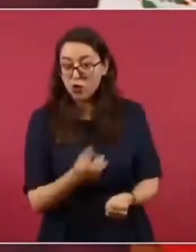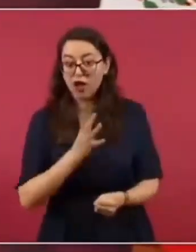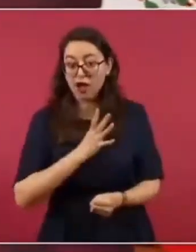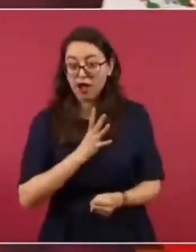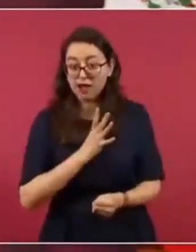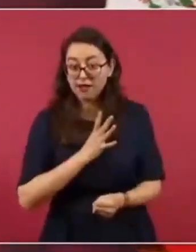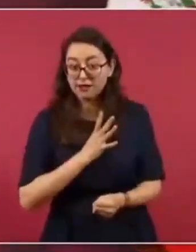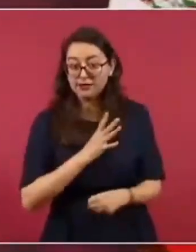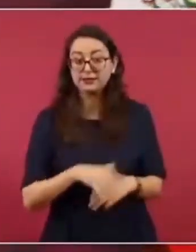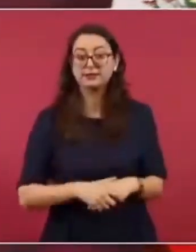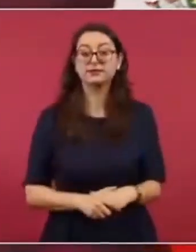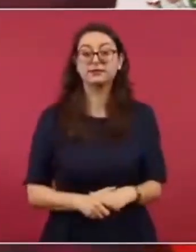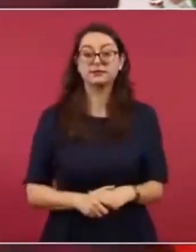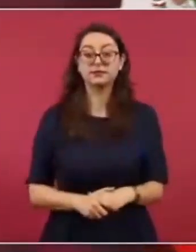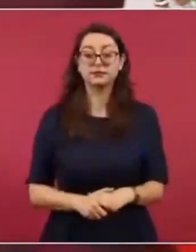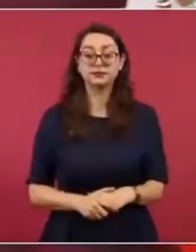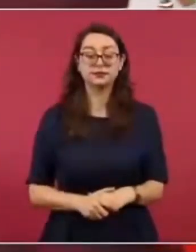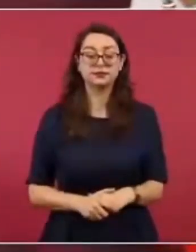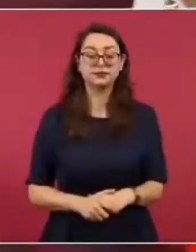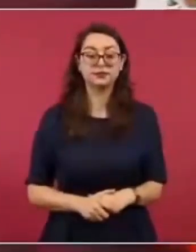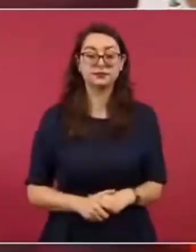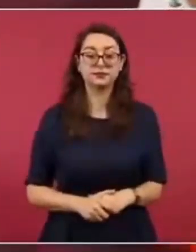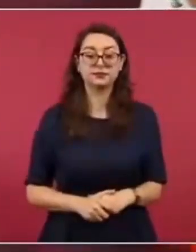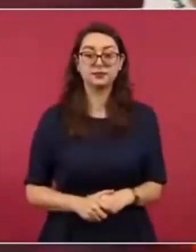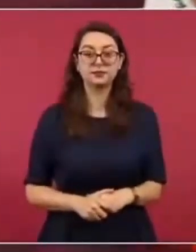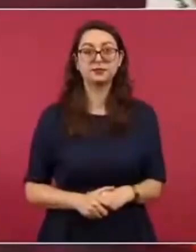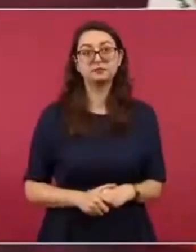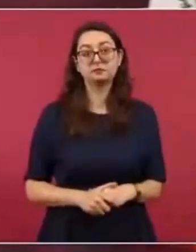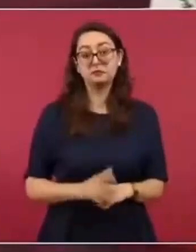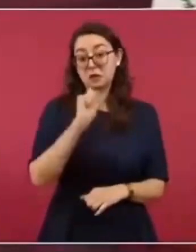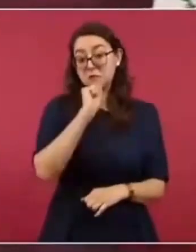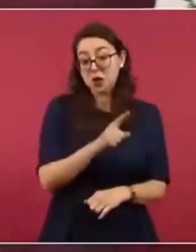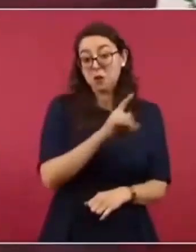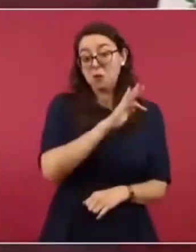y más que me diga